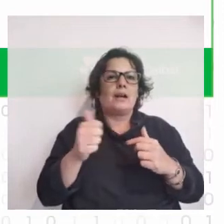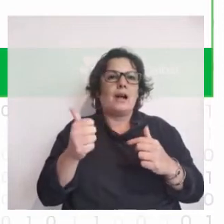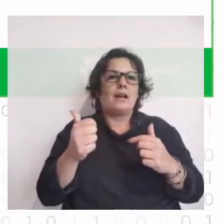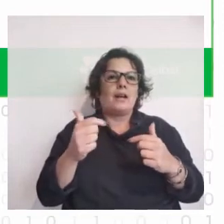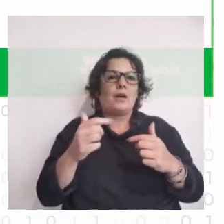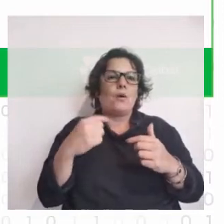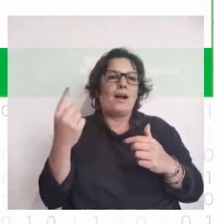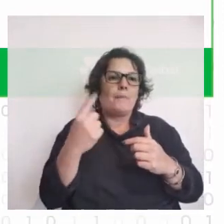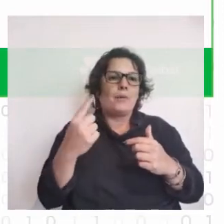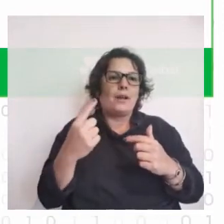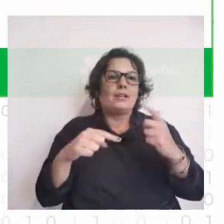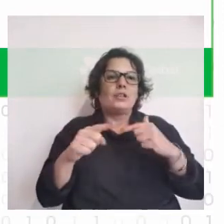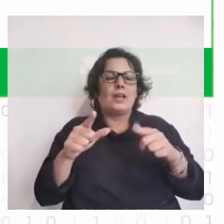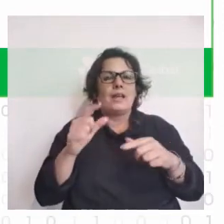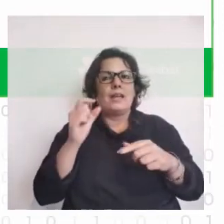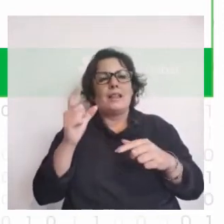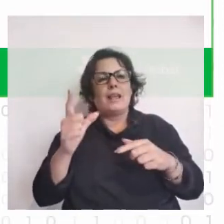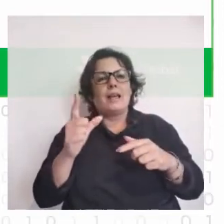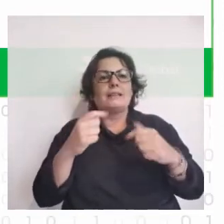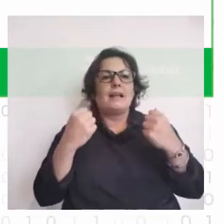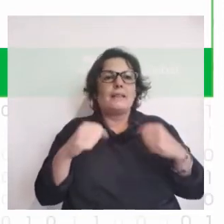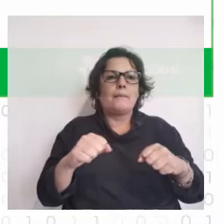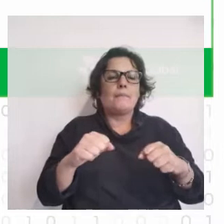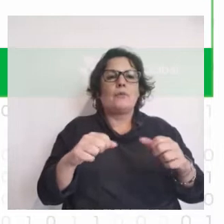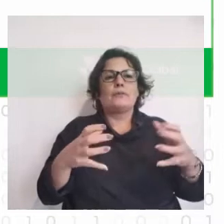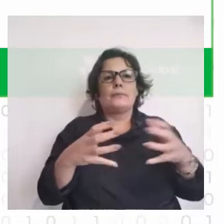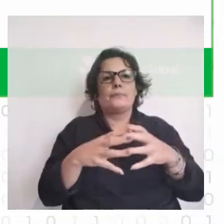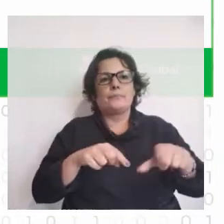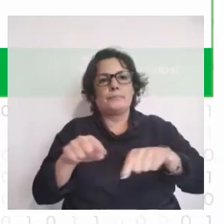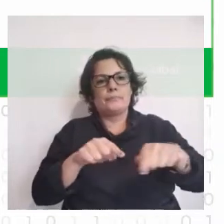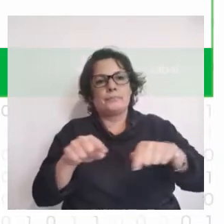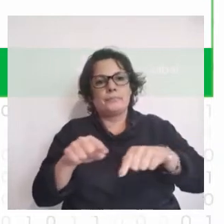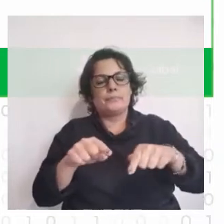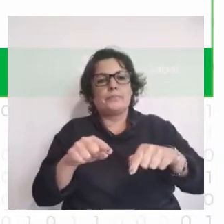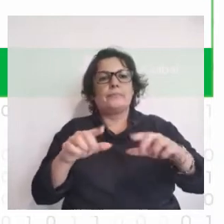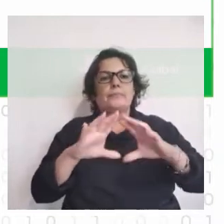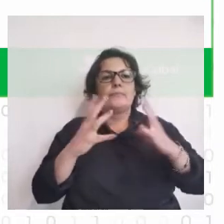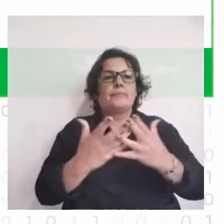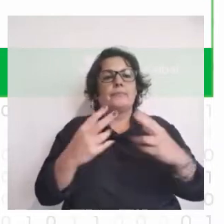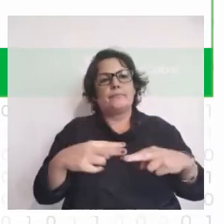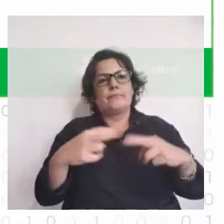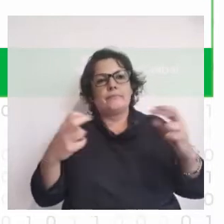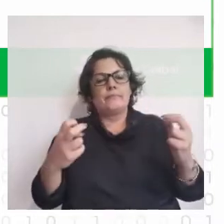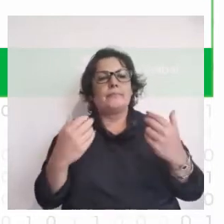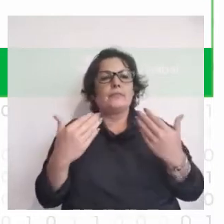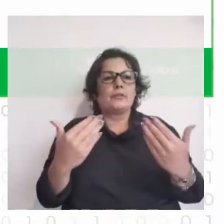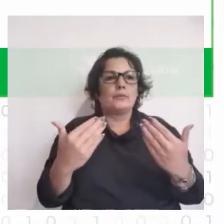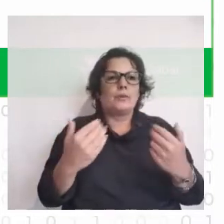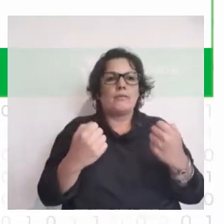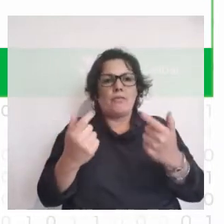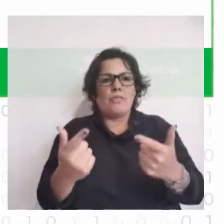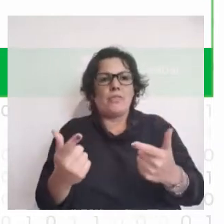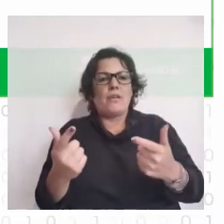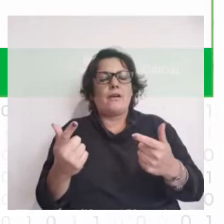Y desde la inteligencia que pueda presentar un curso técnico y todo el análisis que se pueda generar del mismo, bueno,